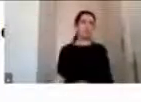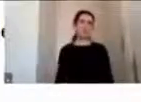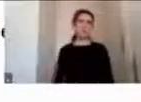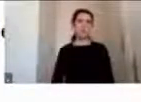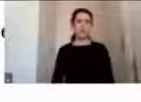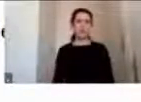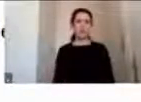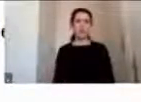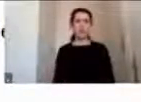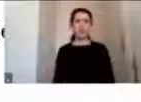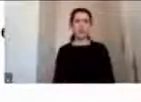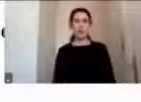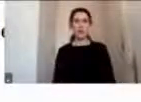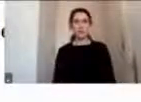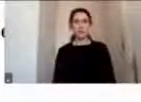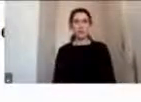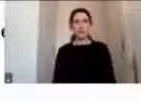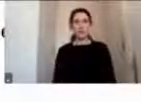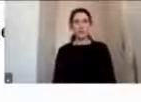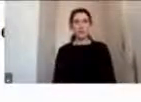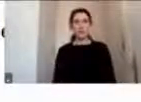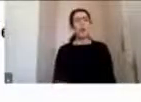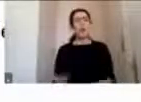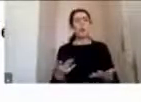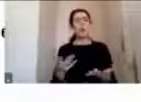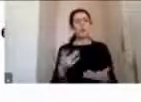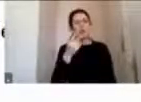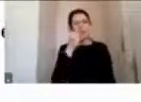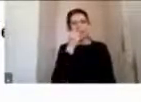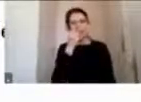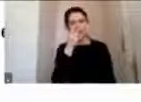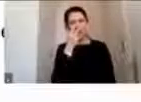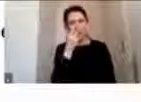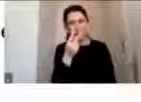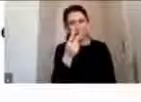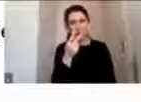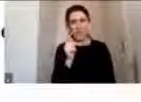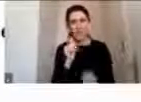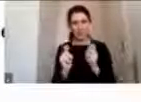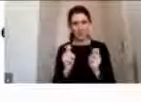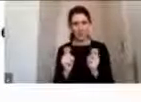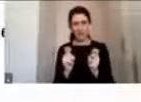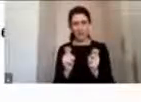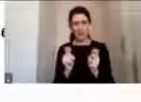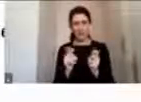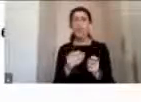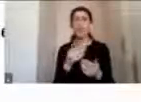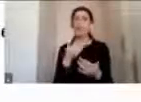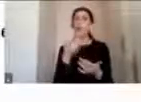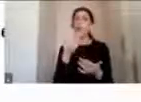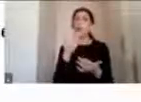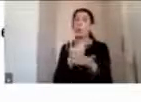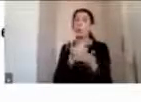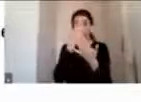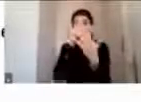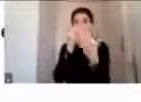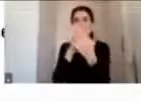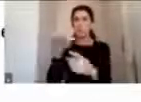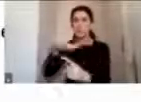Bien, ¿cómo es esto de la percepción del riesgo? En el fondo, cuando nosotros nos enfrentamos a una situación, a una